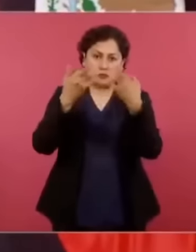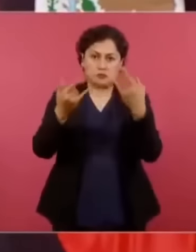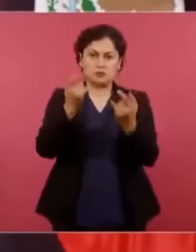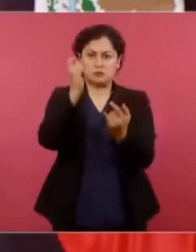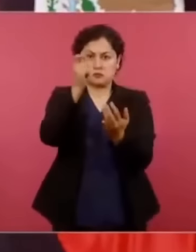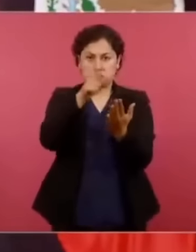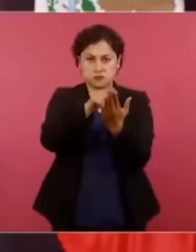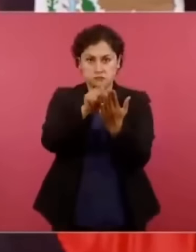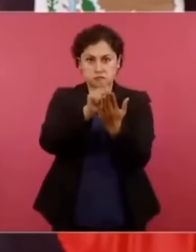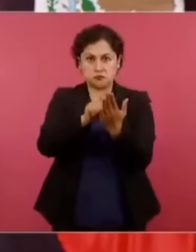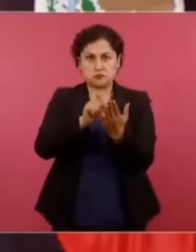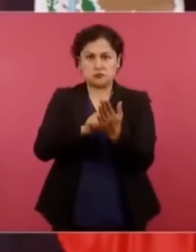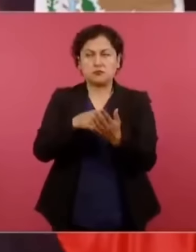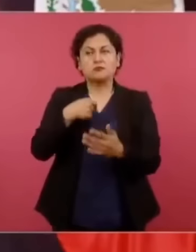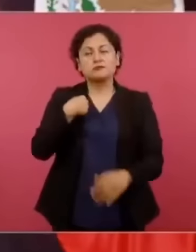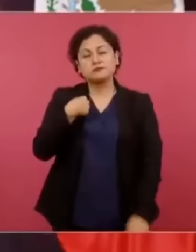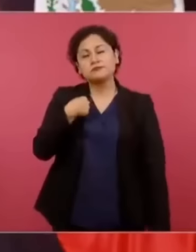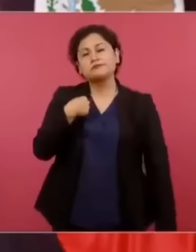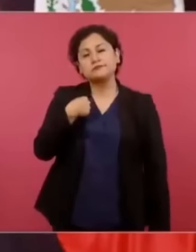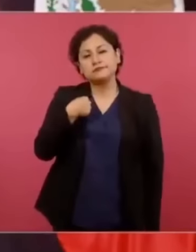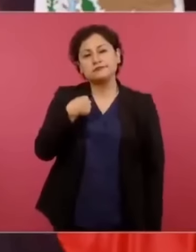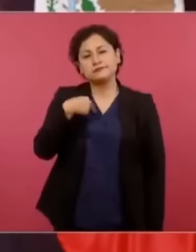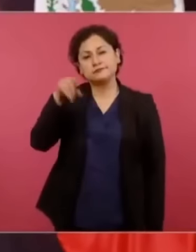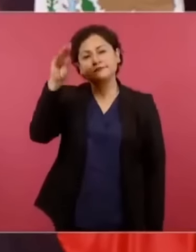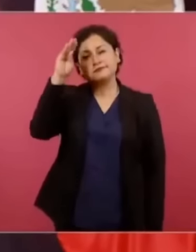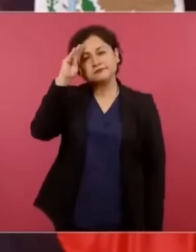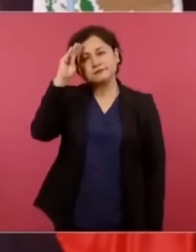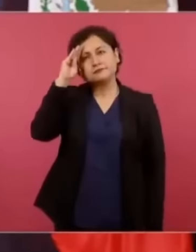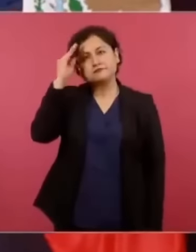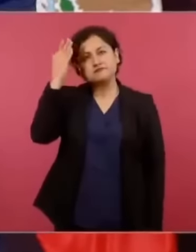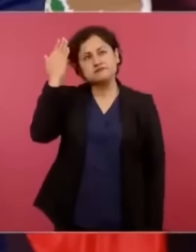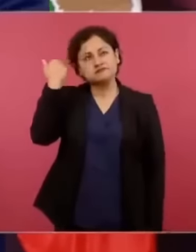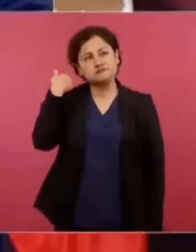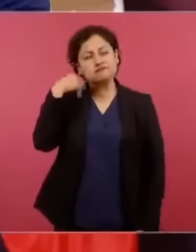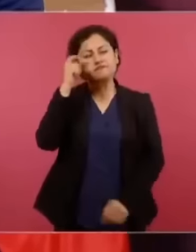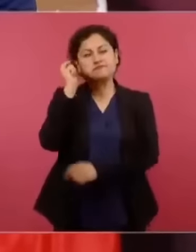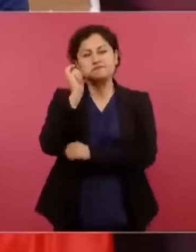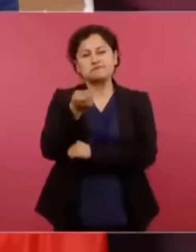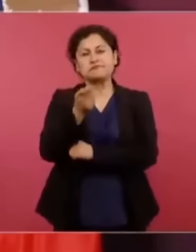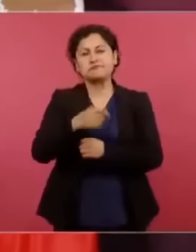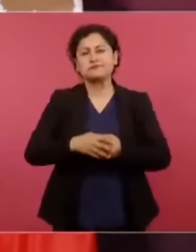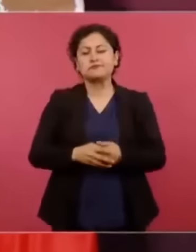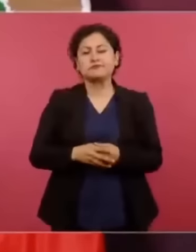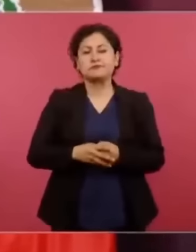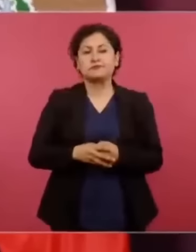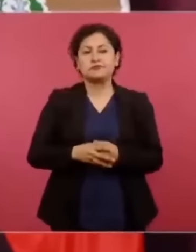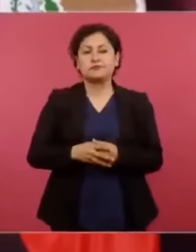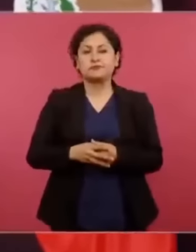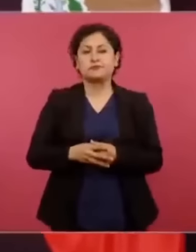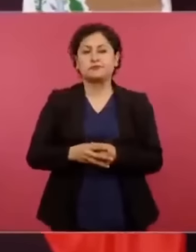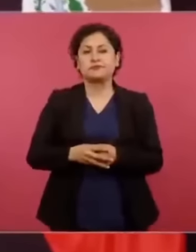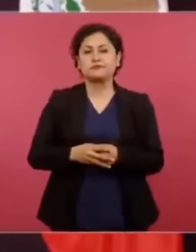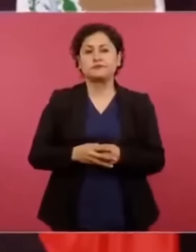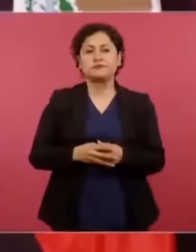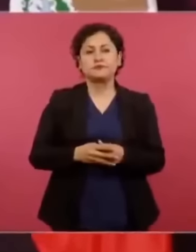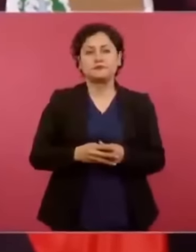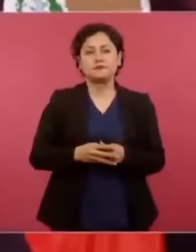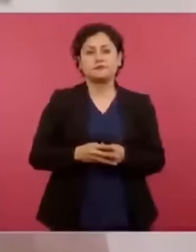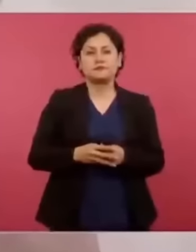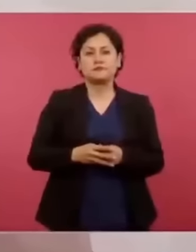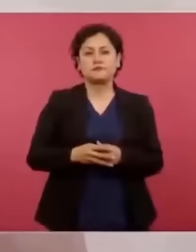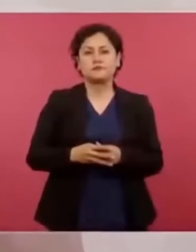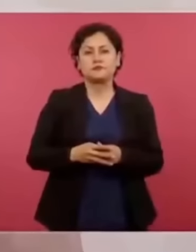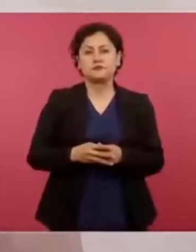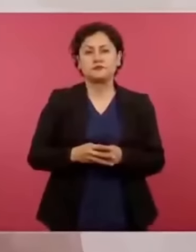me imaginé que no habían modificado,